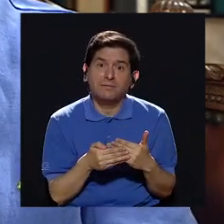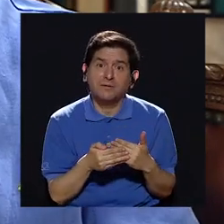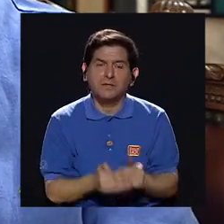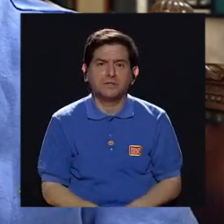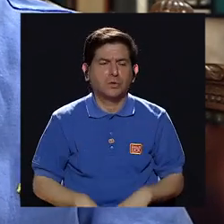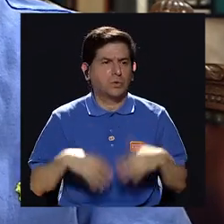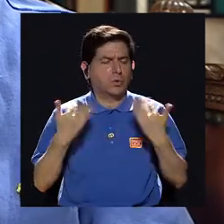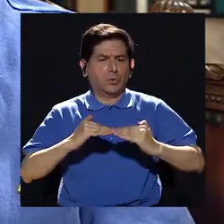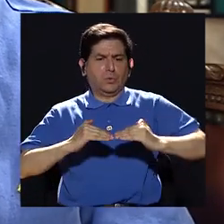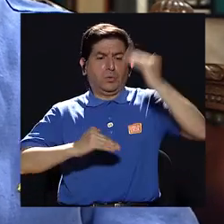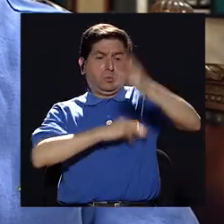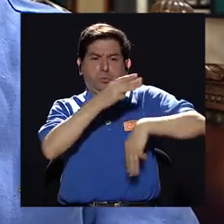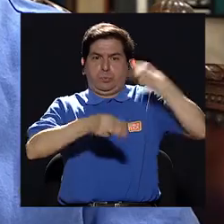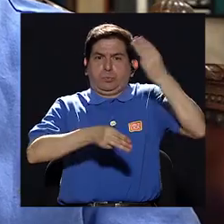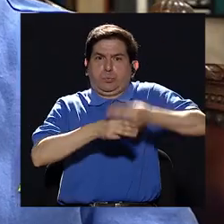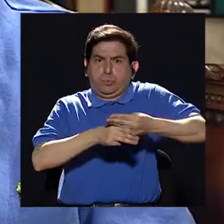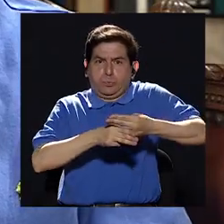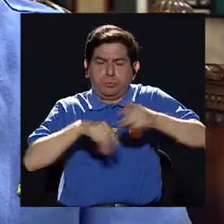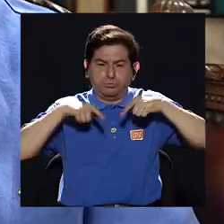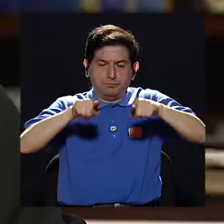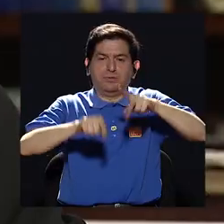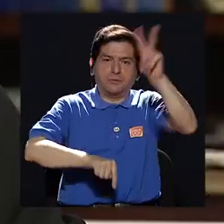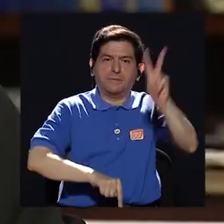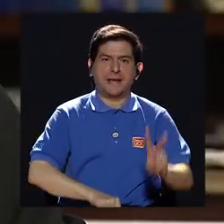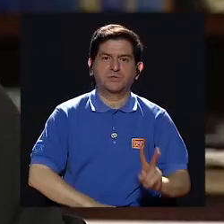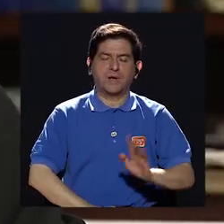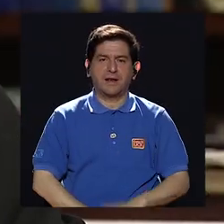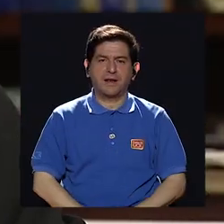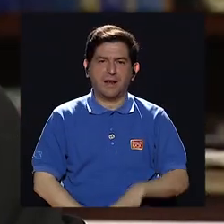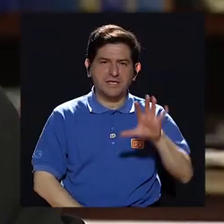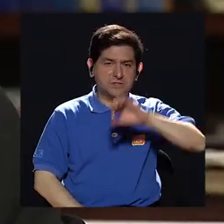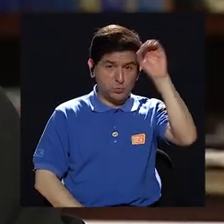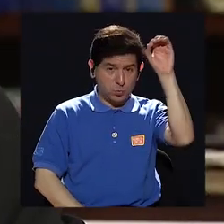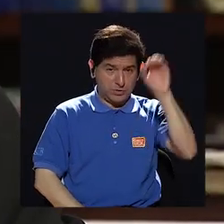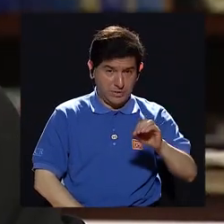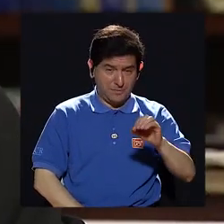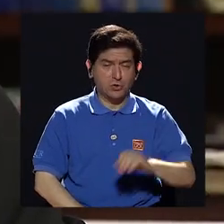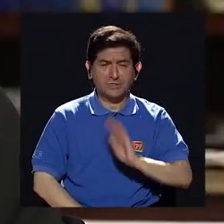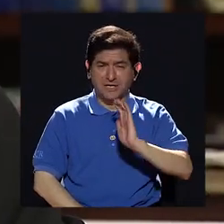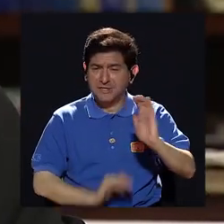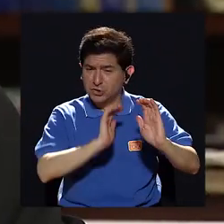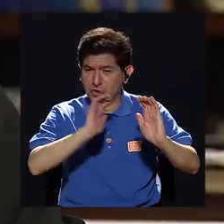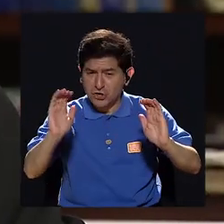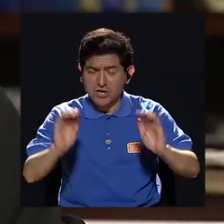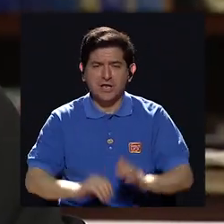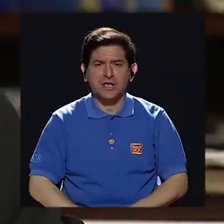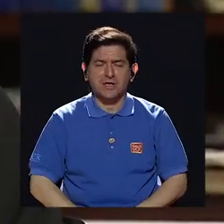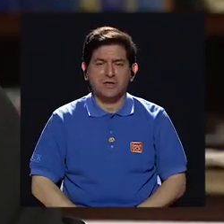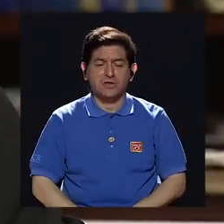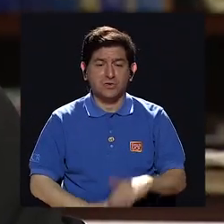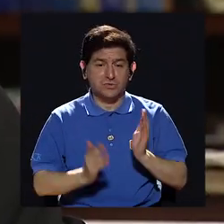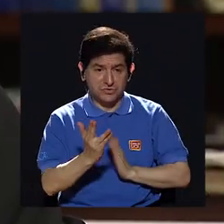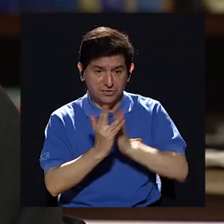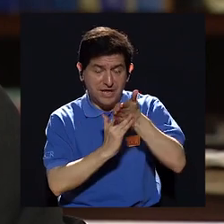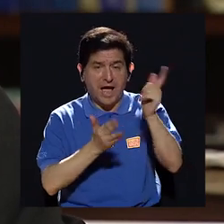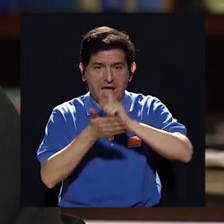de las más altas en el mundo a la par de Venezuela. El 50% de los niños que entran a la escuela son los que